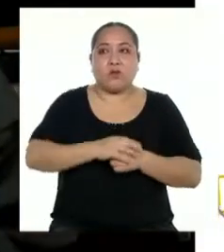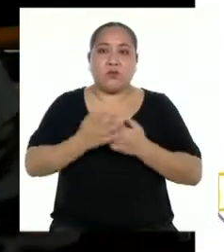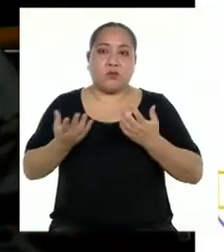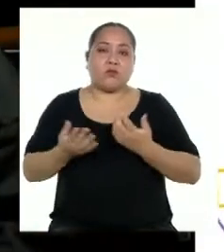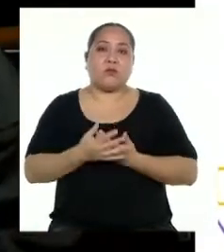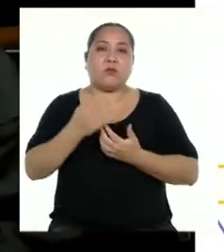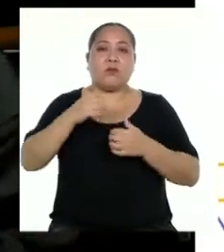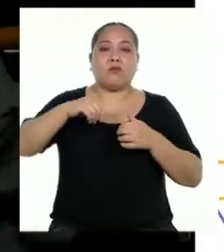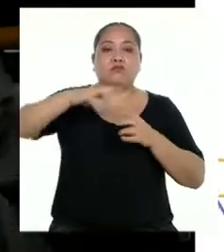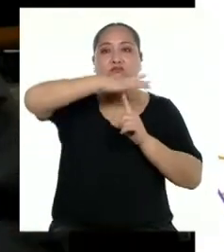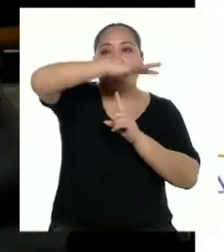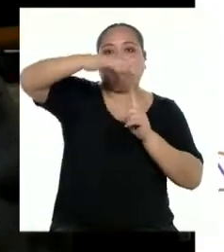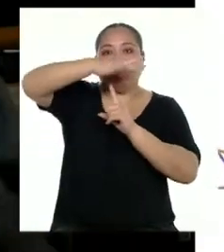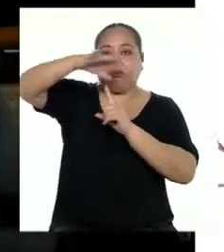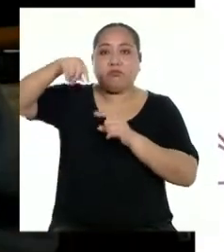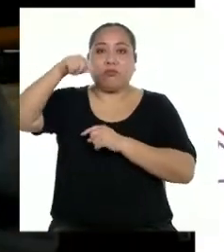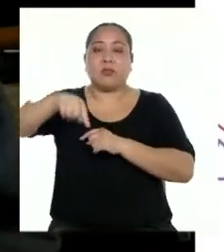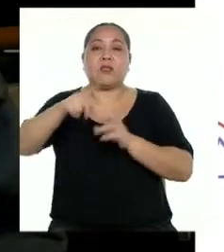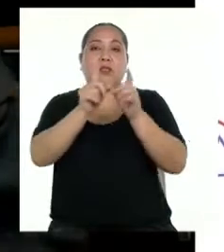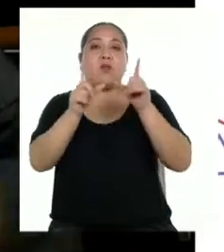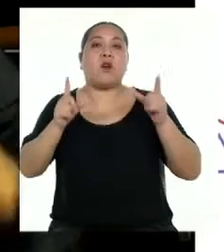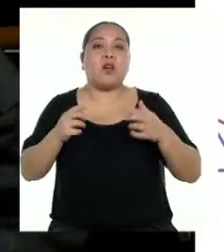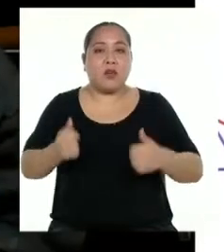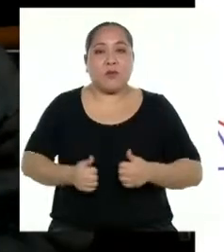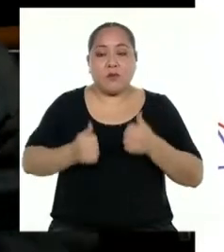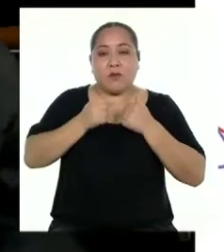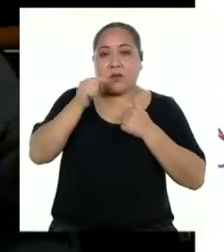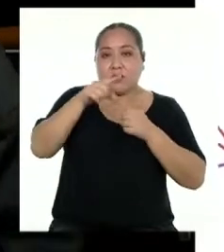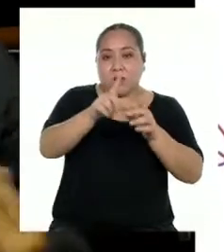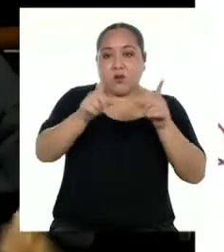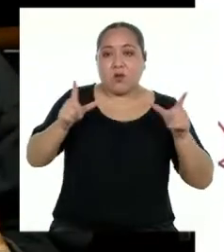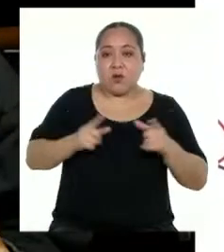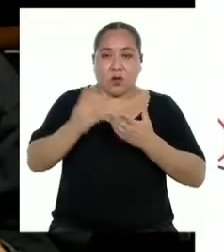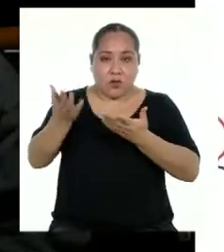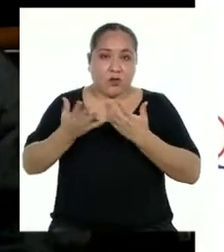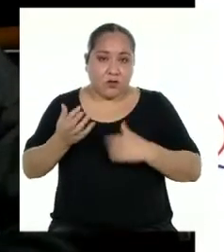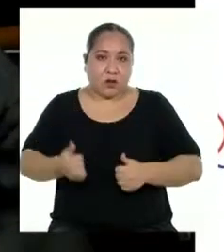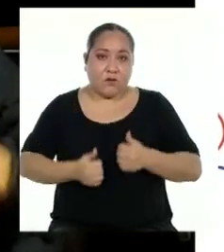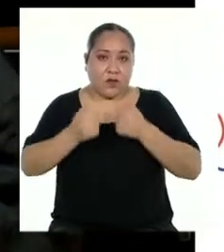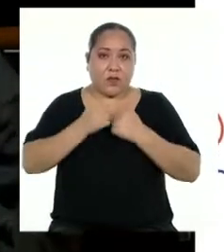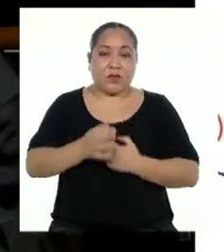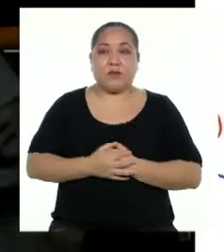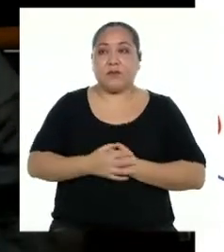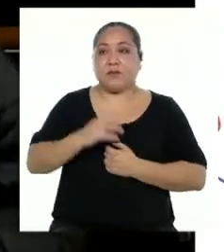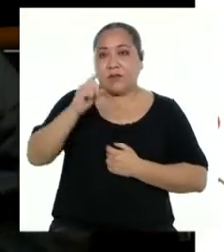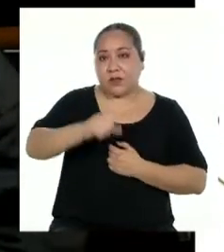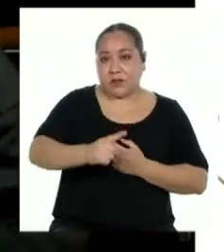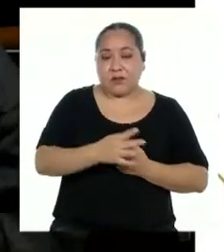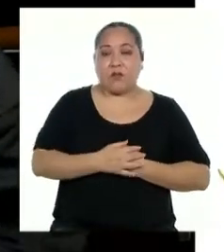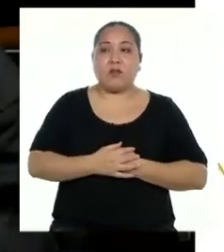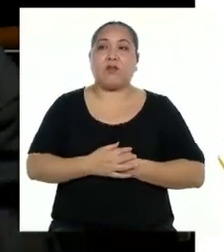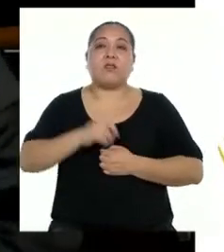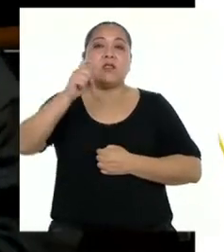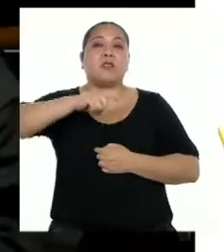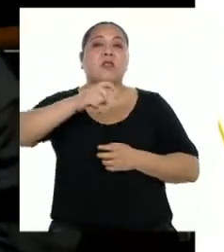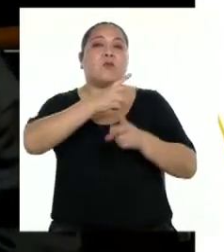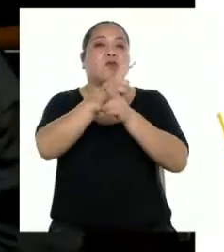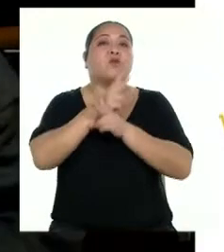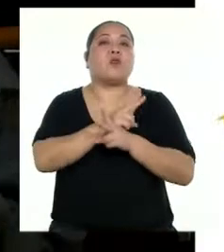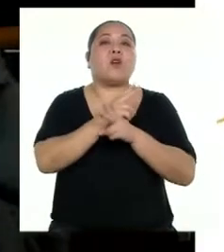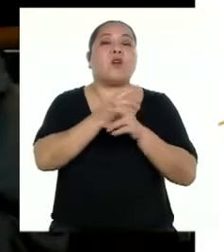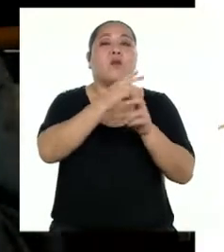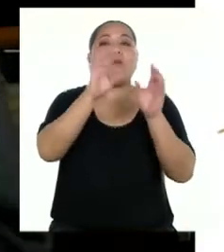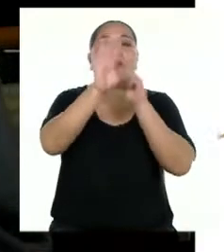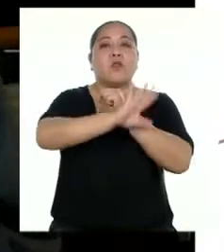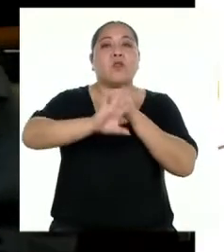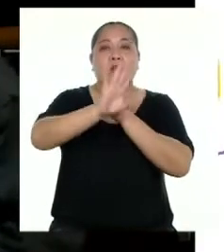el medio ambiente, ya que es el lugar donde vivimos y es el lugar que nos da vida. Por lo tanto, debemos de cuidarnos y protegerlo.